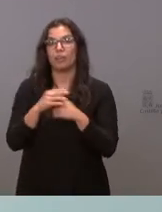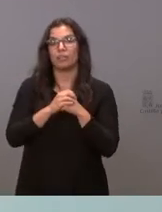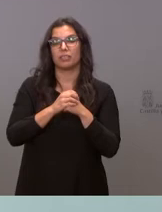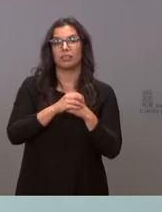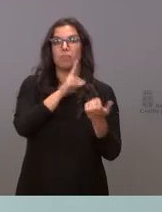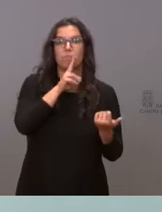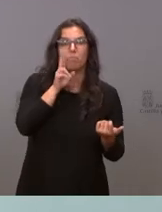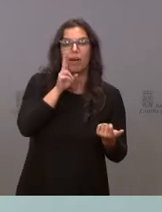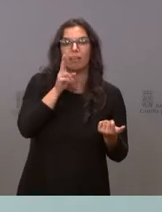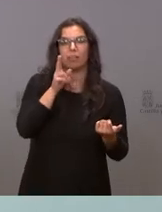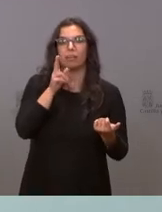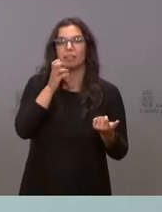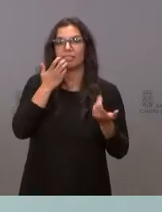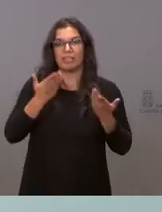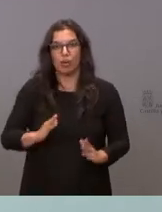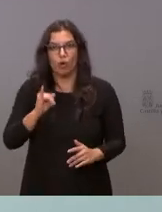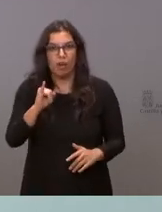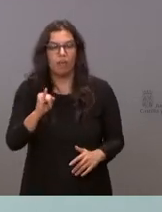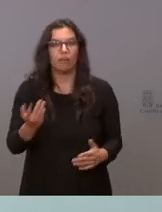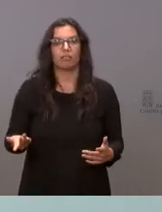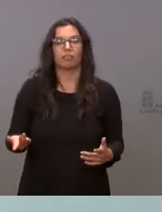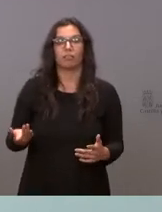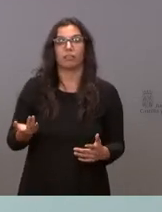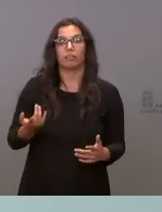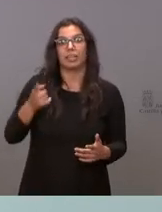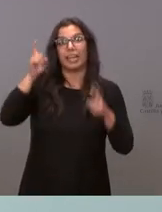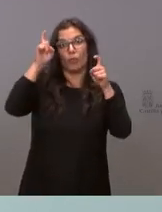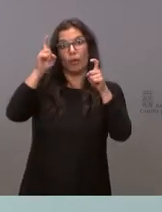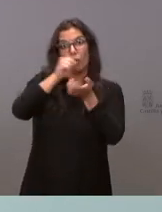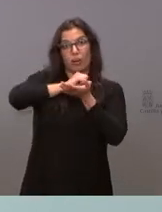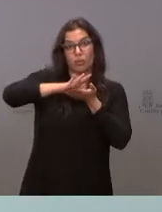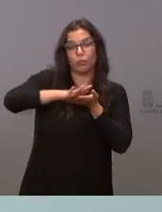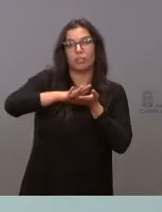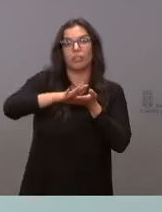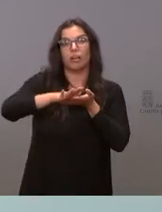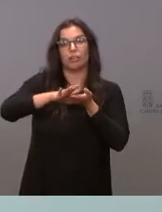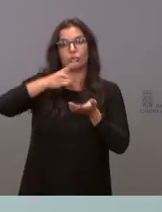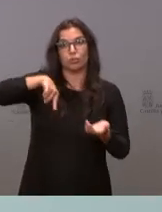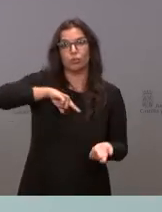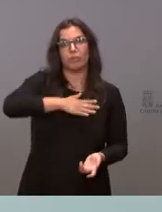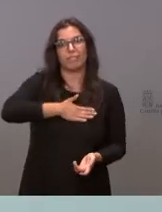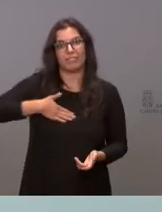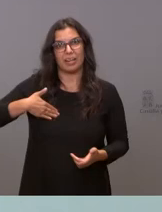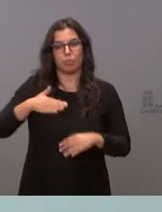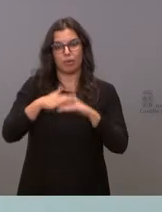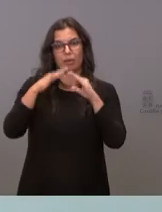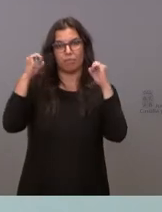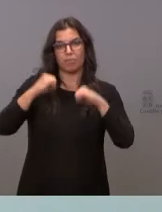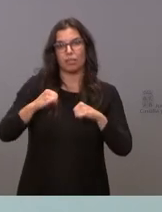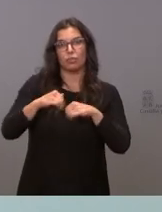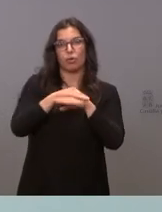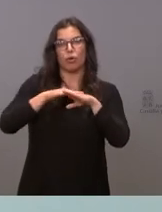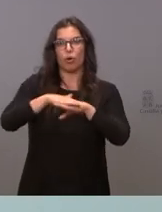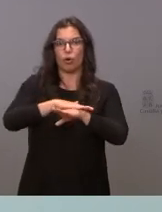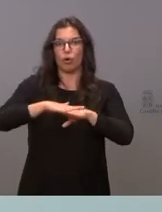madres que tengan hijos y la educación gratuita, nuestra intención, también el pacto de gobierno, es de